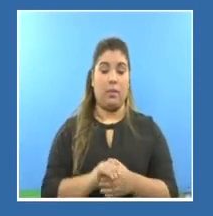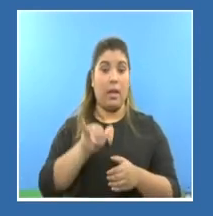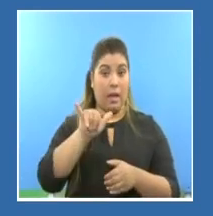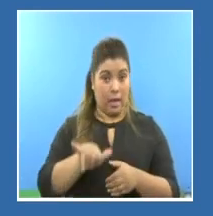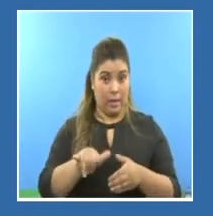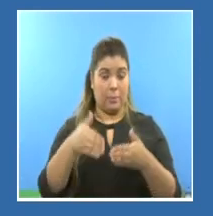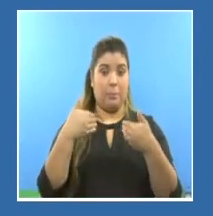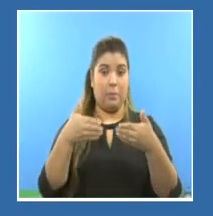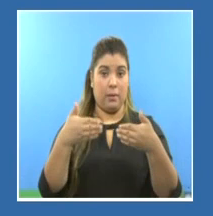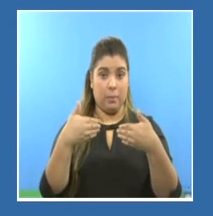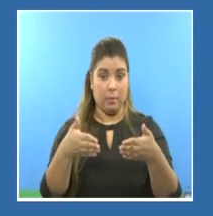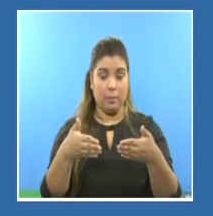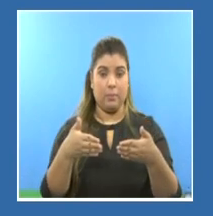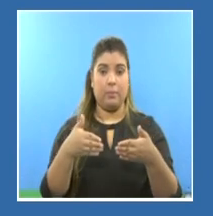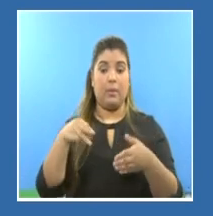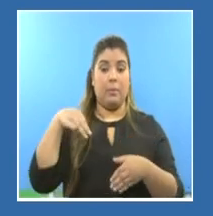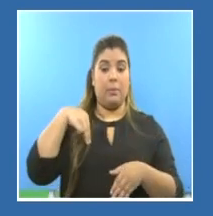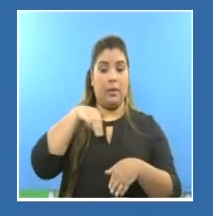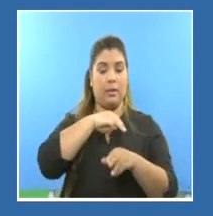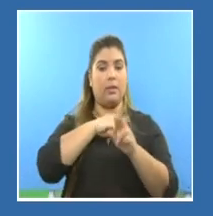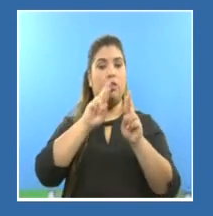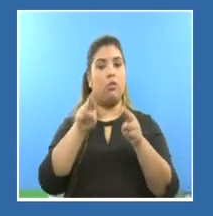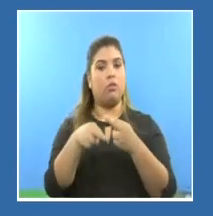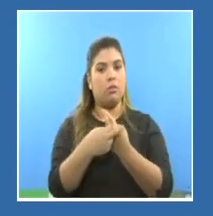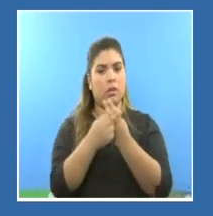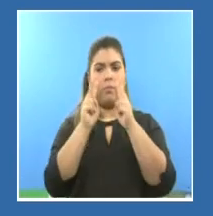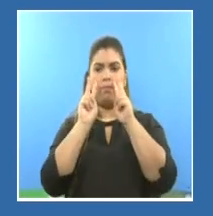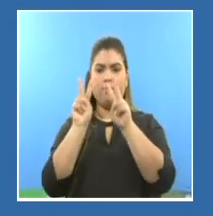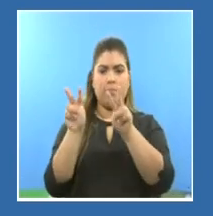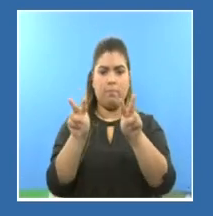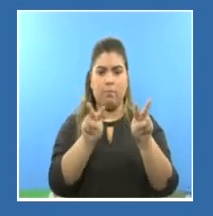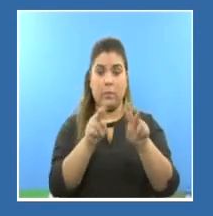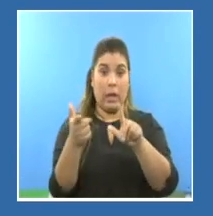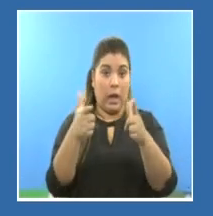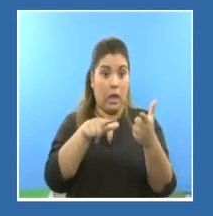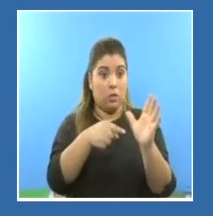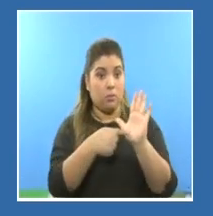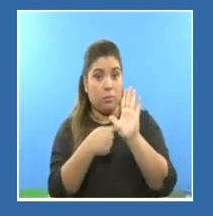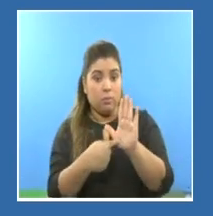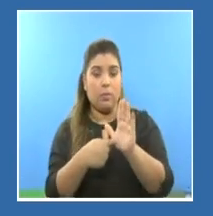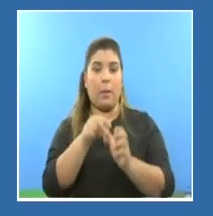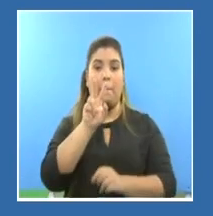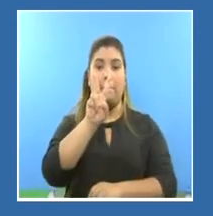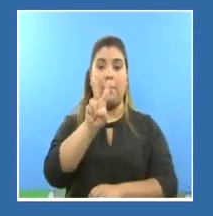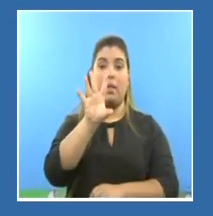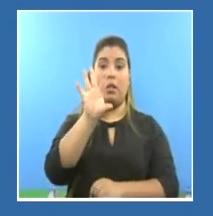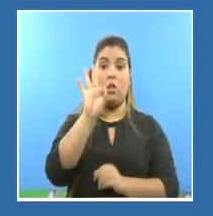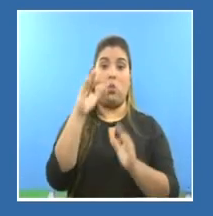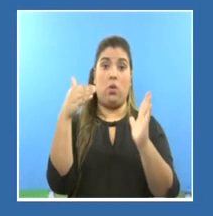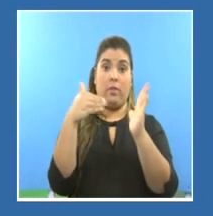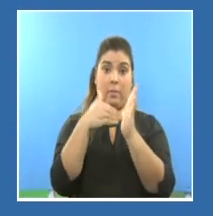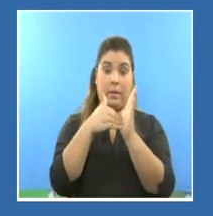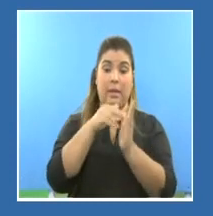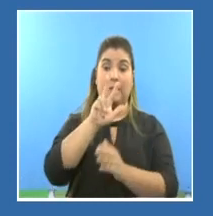Panamá, el Sistema de Vigilancia Epidemiológica reporta 29